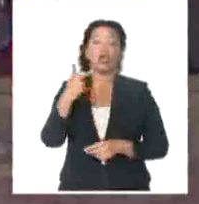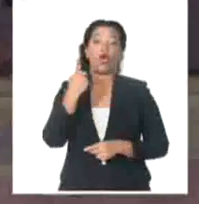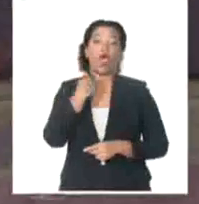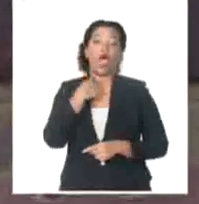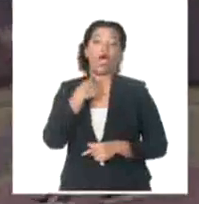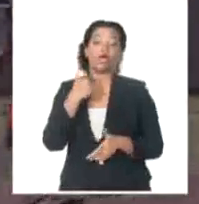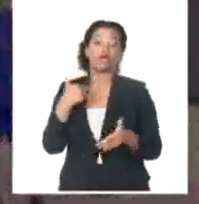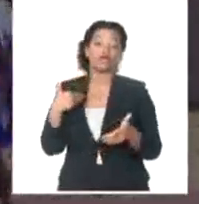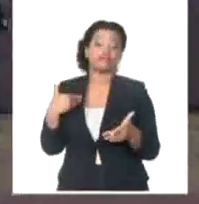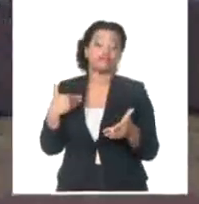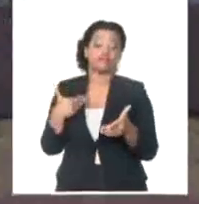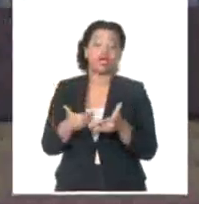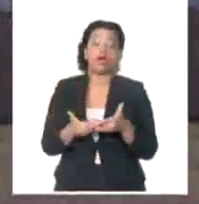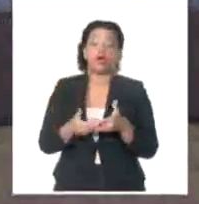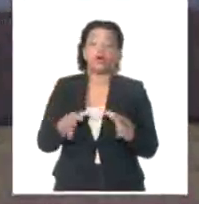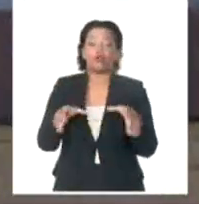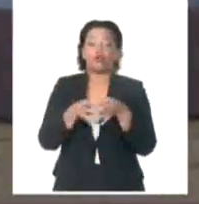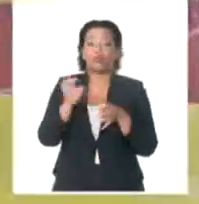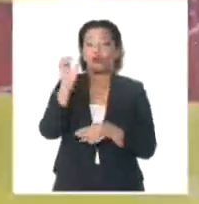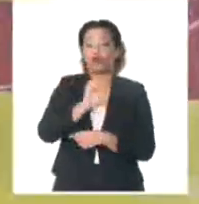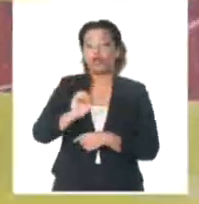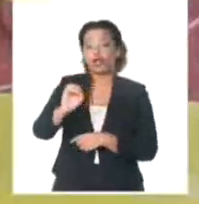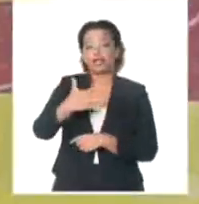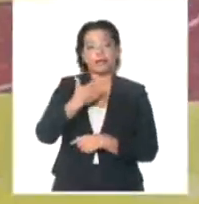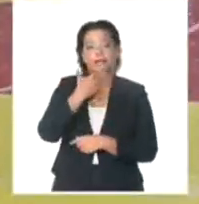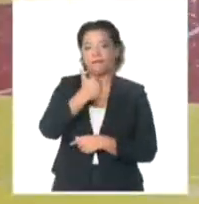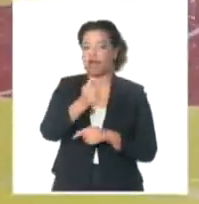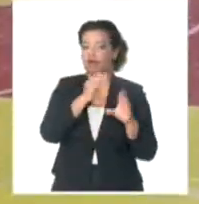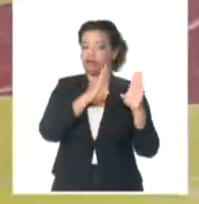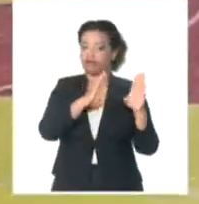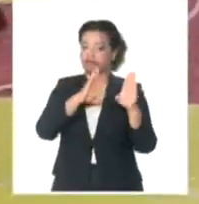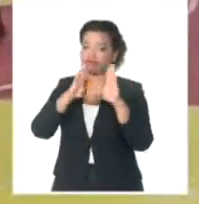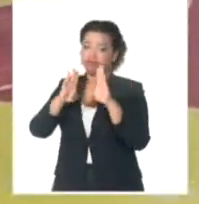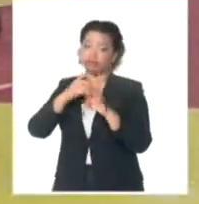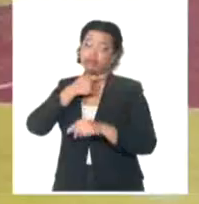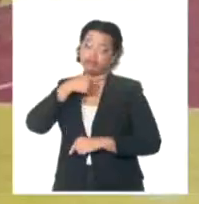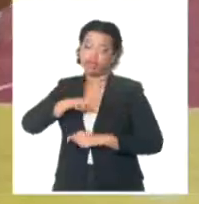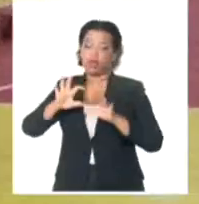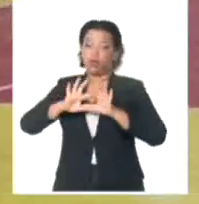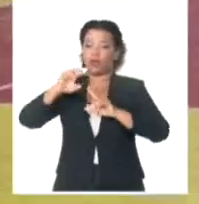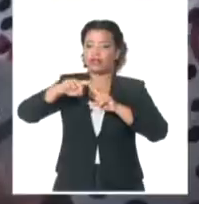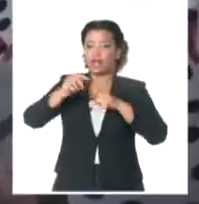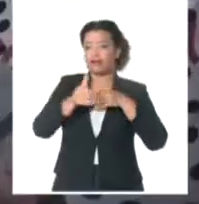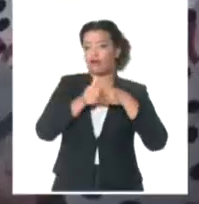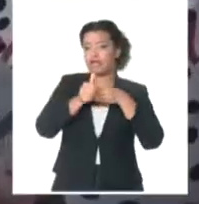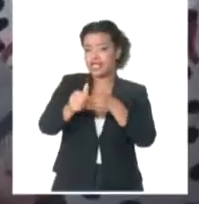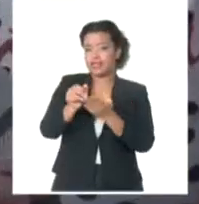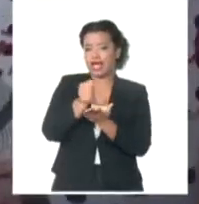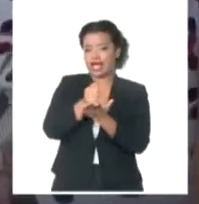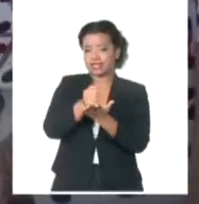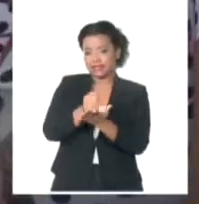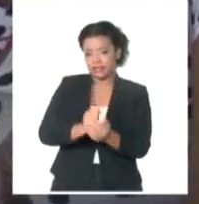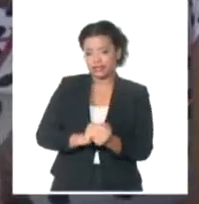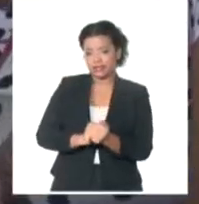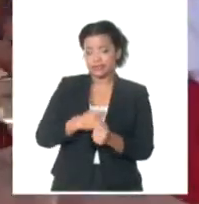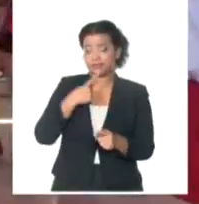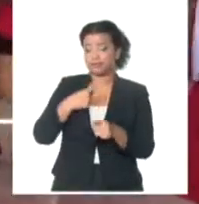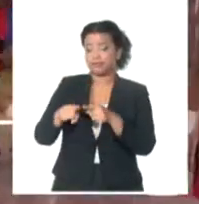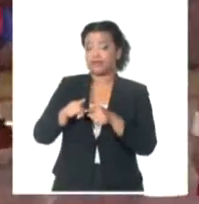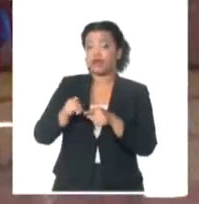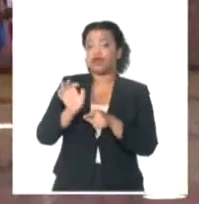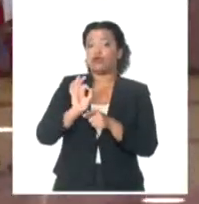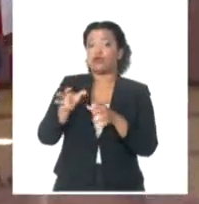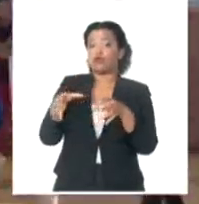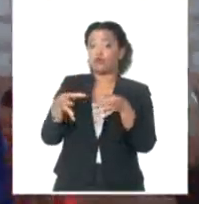los equipos orientales se llevan las mejores posiciones, con María Montero de Guantánamo líder en asistencias, y del quinteto indómito, su